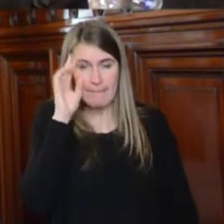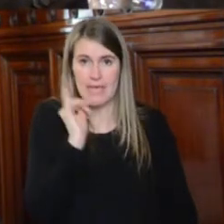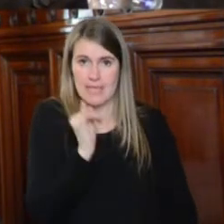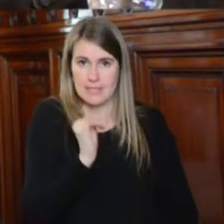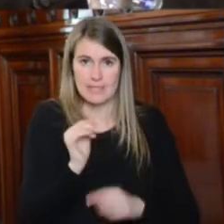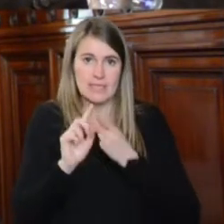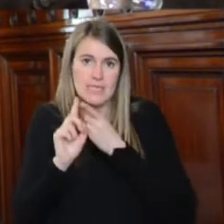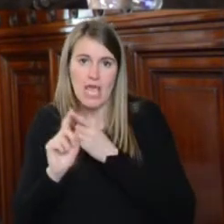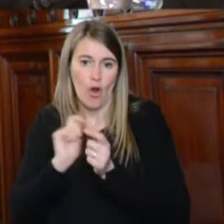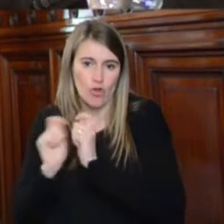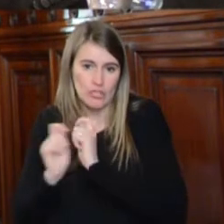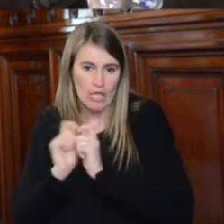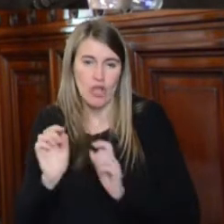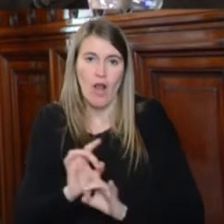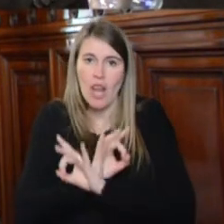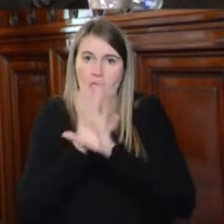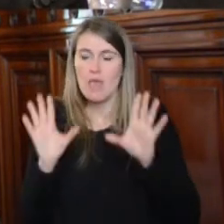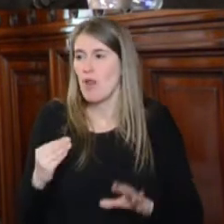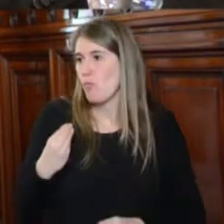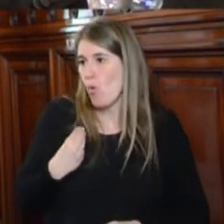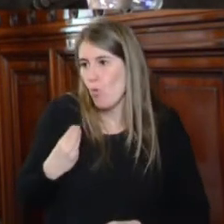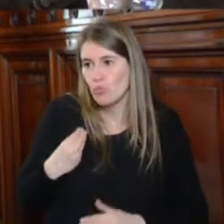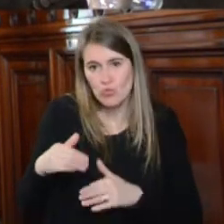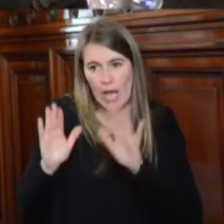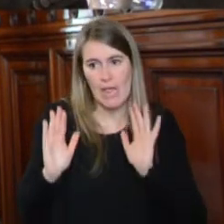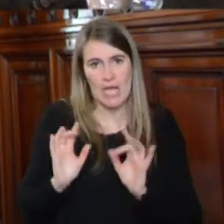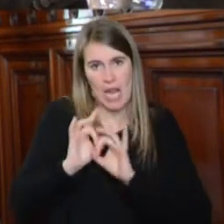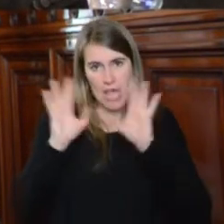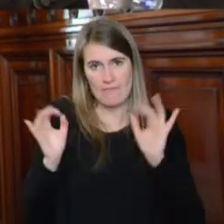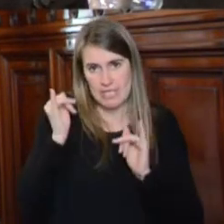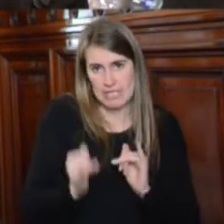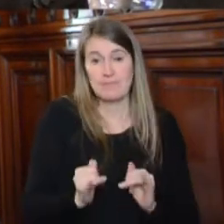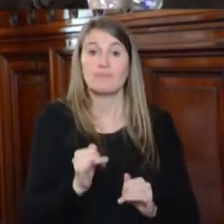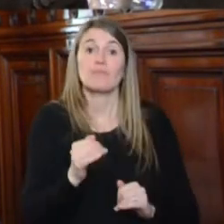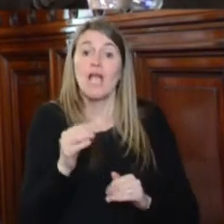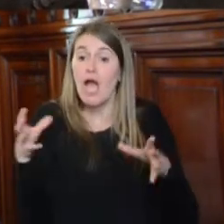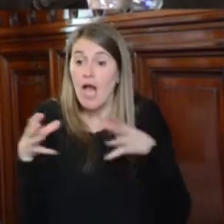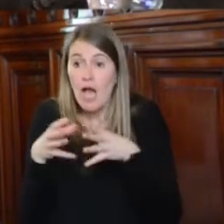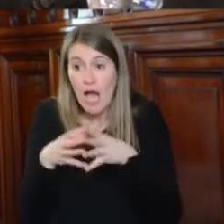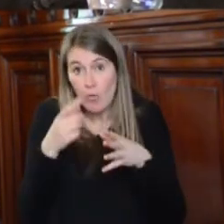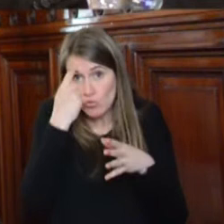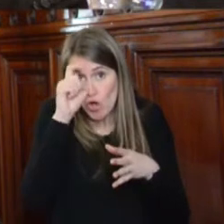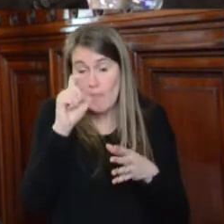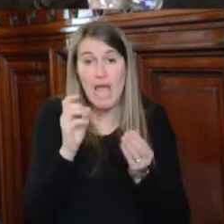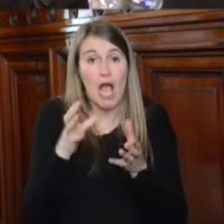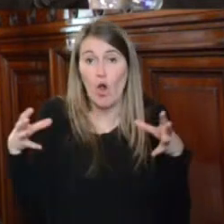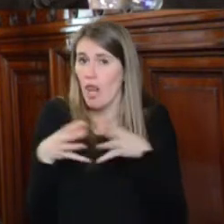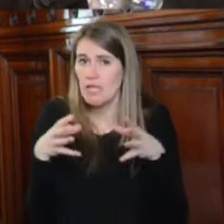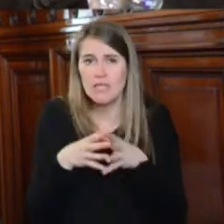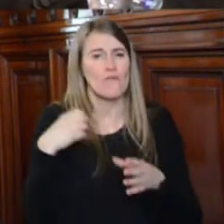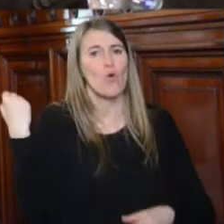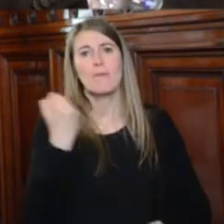negociación libre y voluntaria. Y la autonomía colectiva es uno de los pilares fundamentales